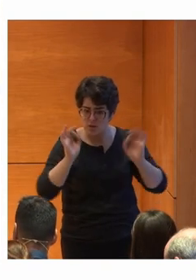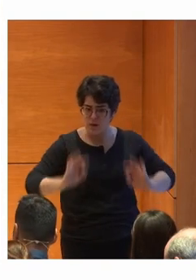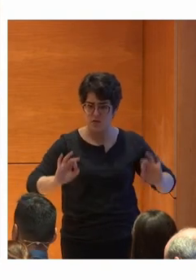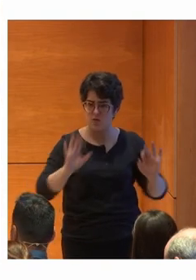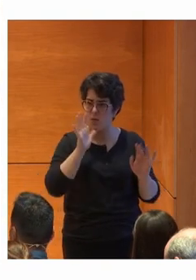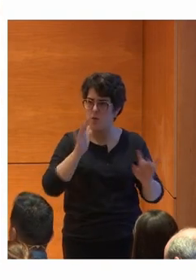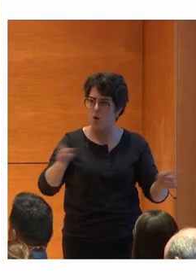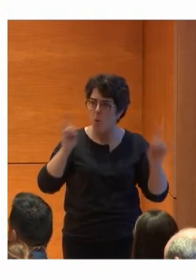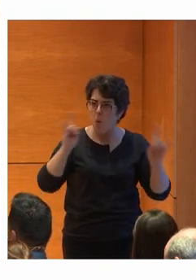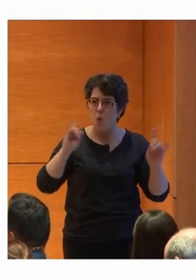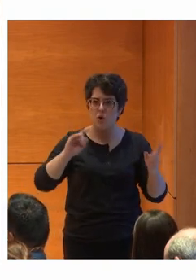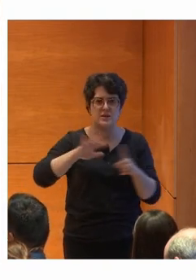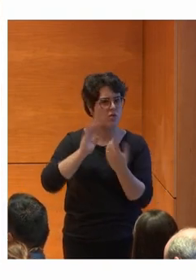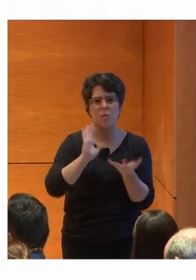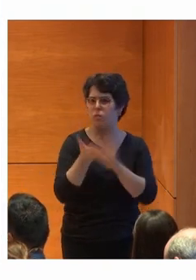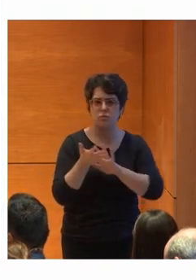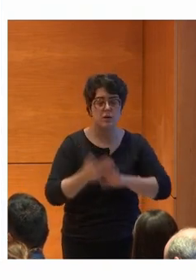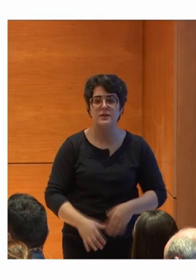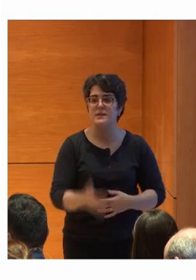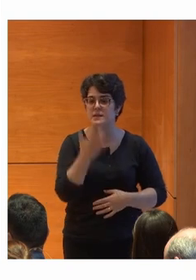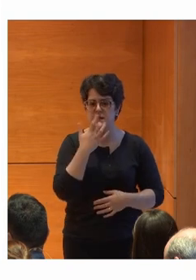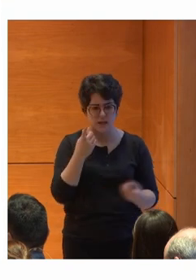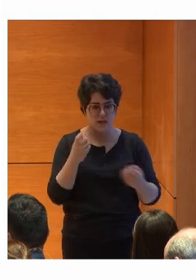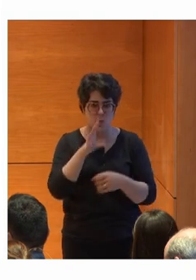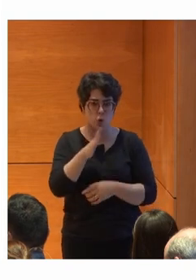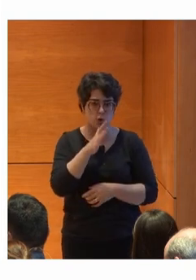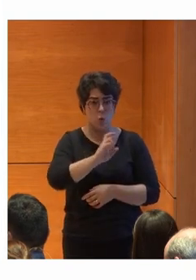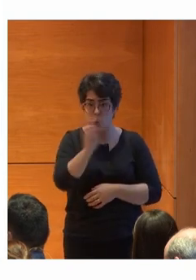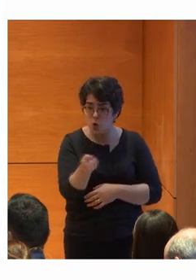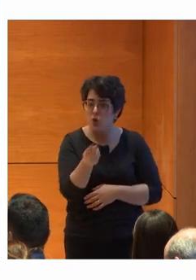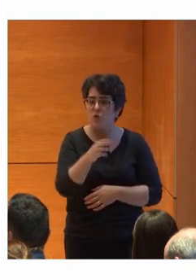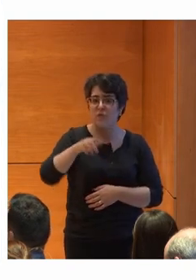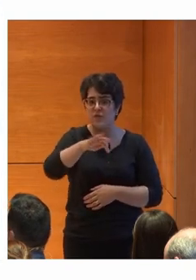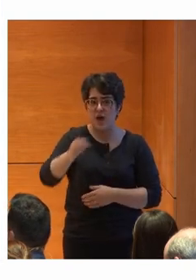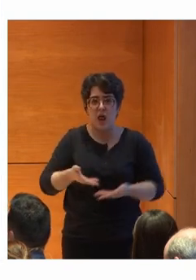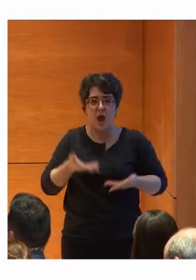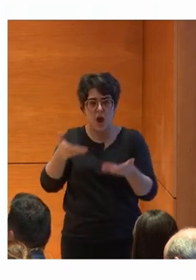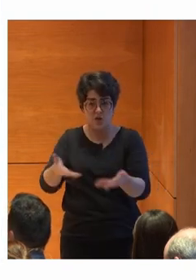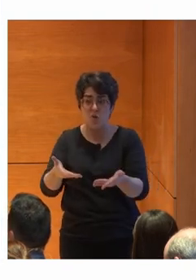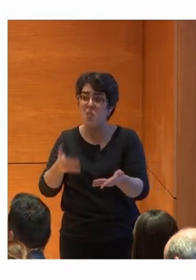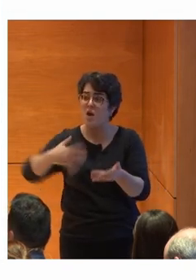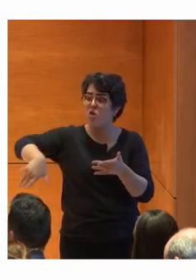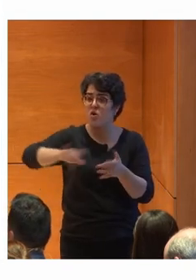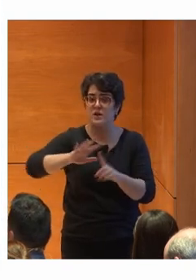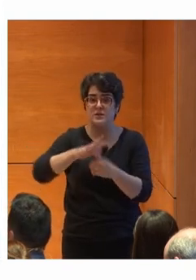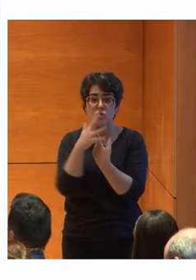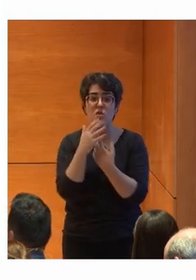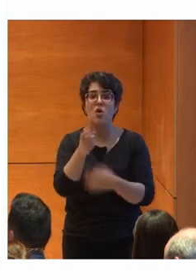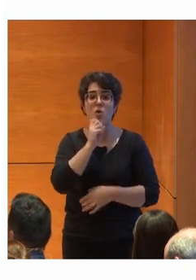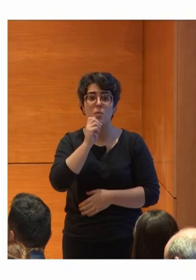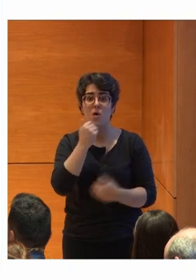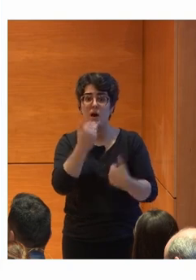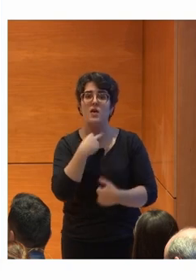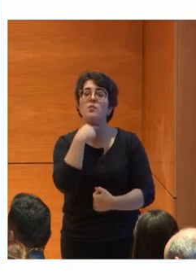exposición. Eso cambia todo. En caso de ansiedad por otros motivos, Unfear puede ayudarles a salir de esa situación a través de